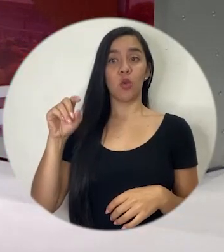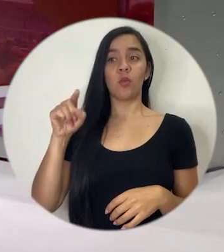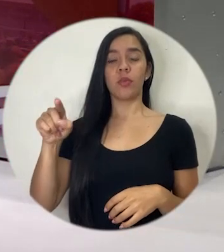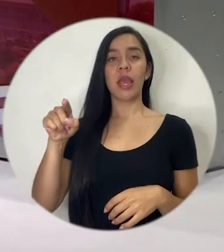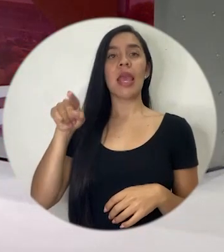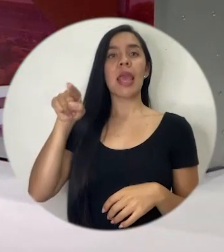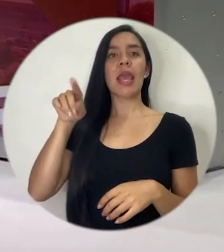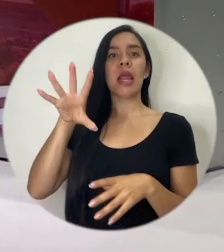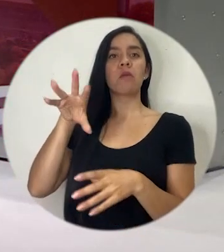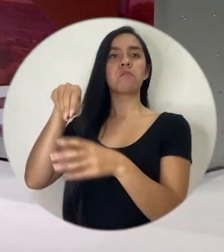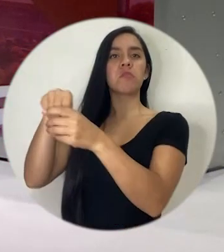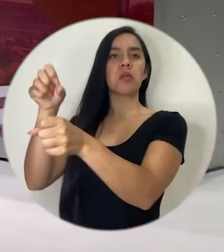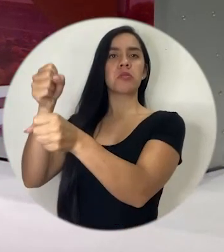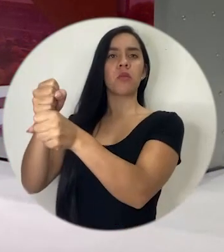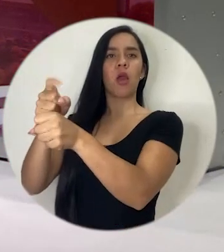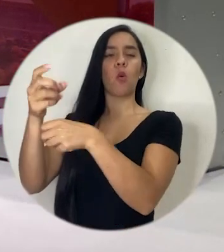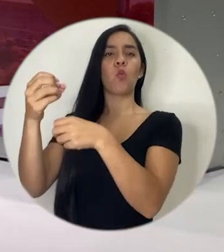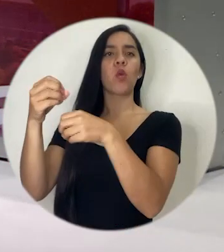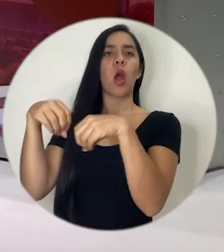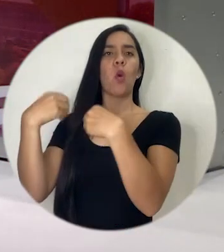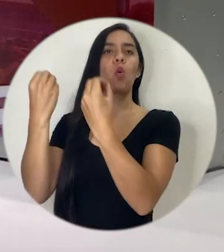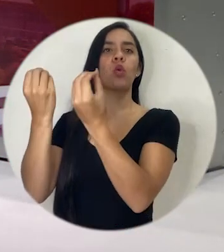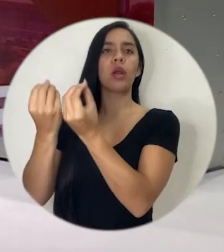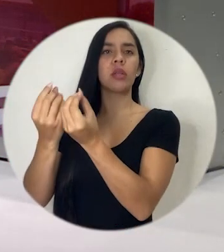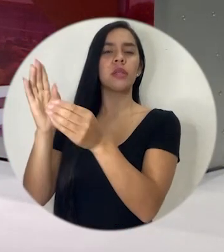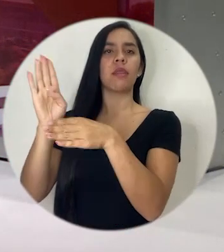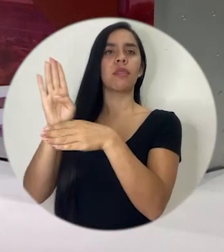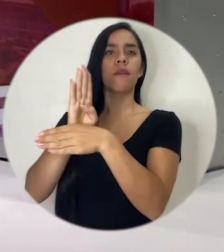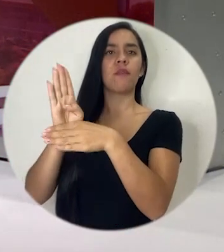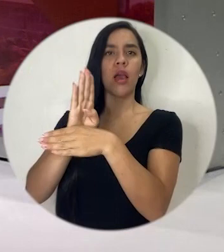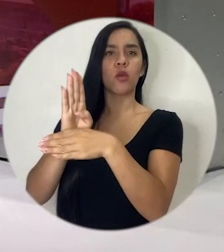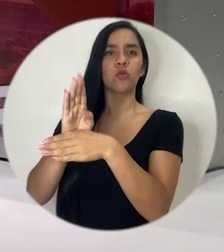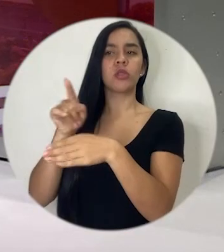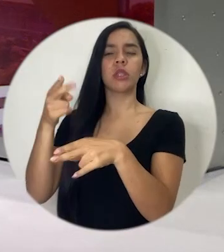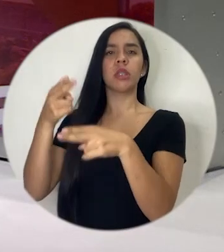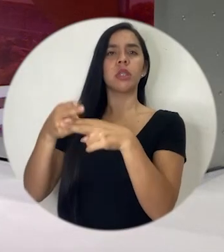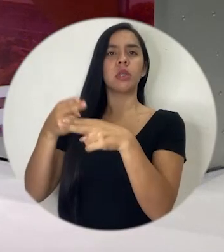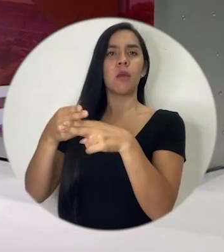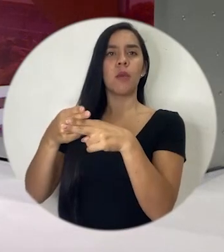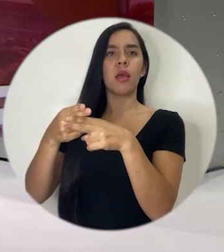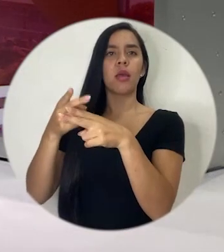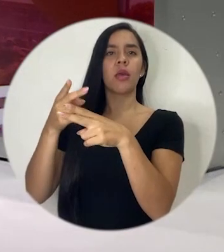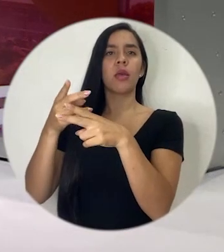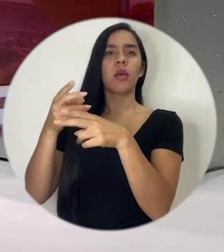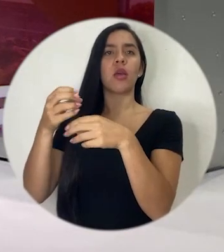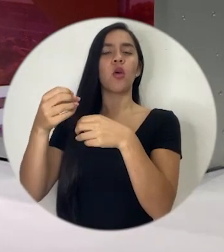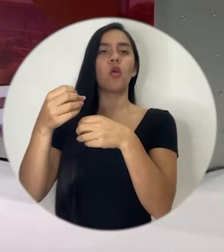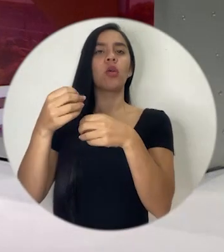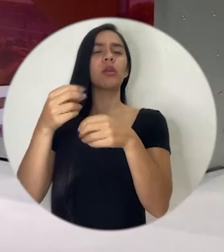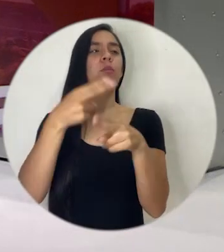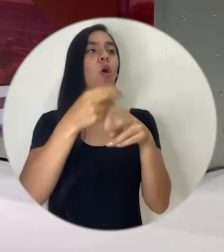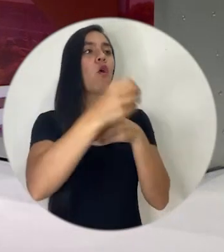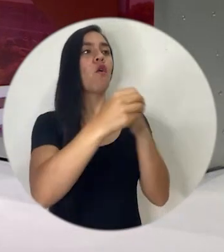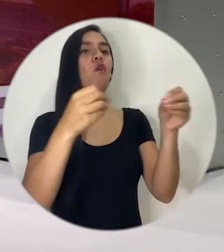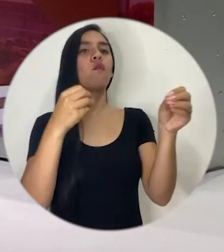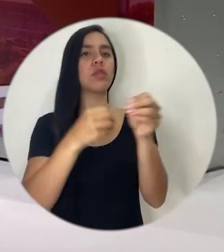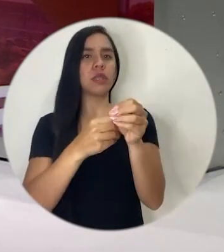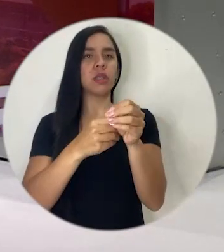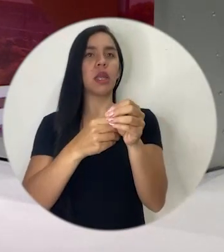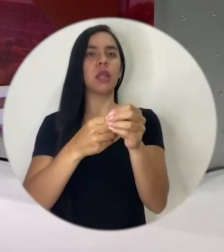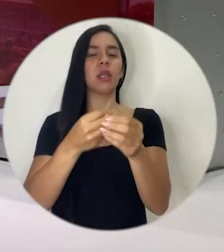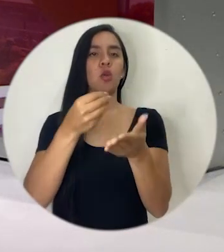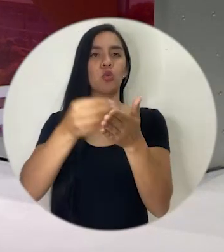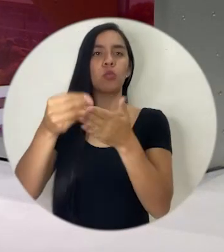él es parte de una organización de bancos que se llama Defensor Oficina del Consumidor Oficina